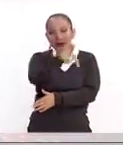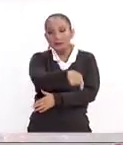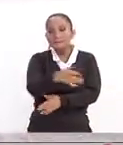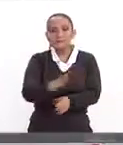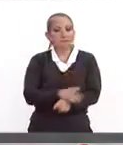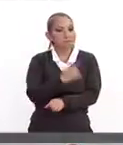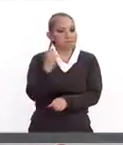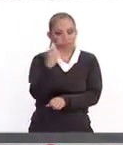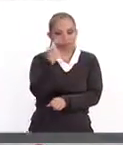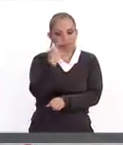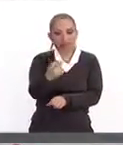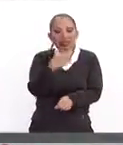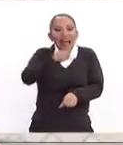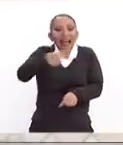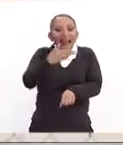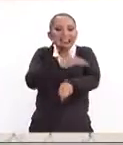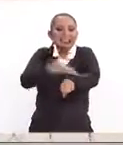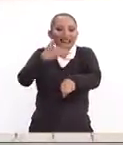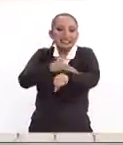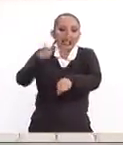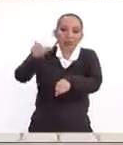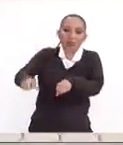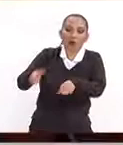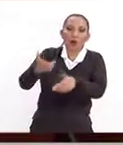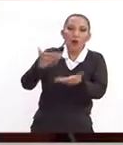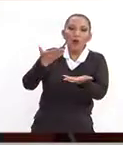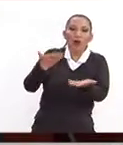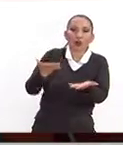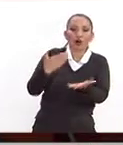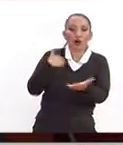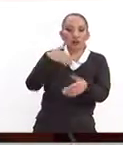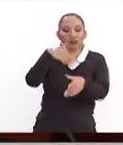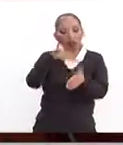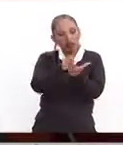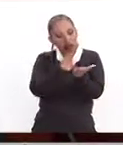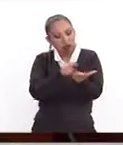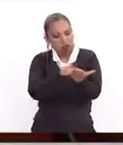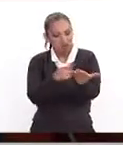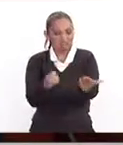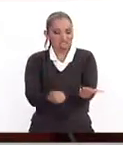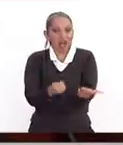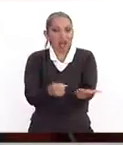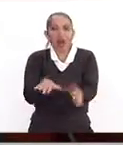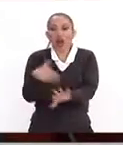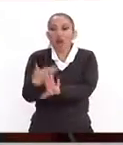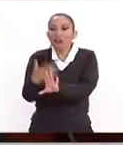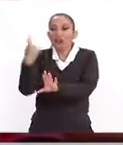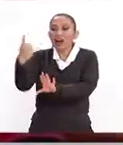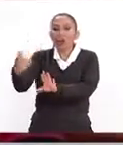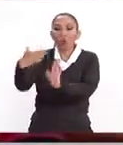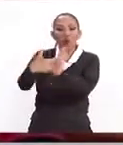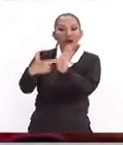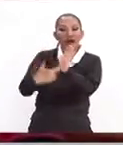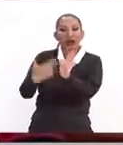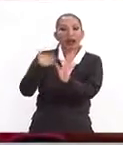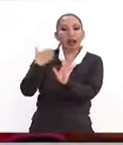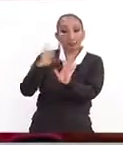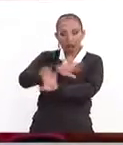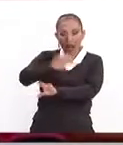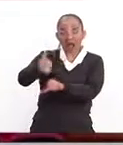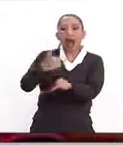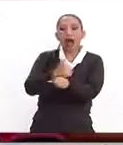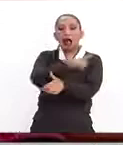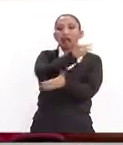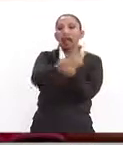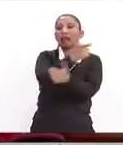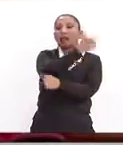resolver una acción de inconstitucionalidad contra una medida que ya está establecida